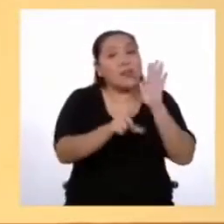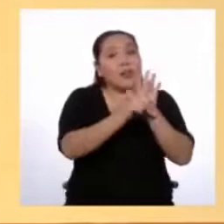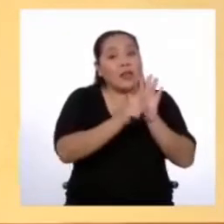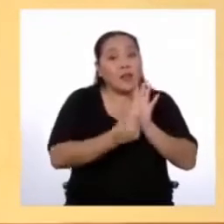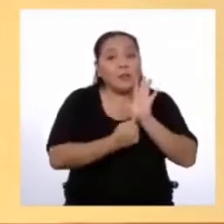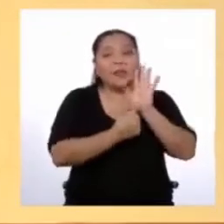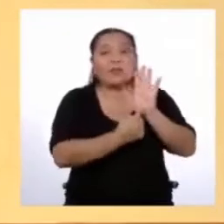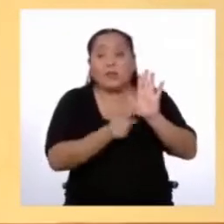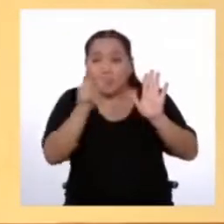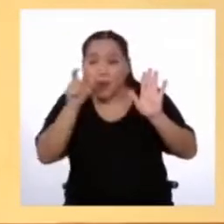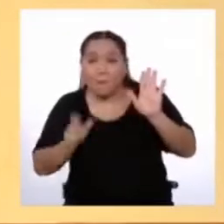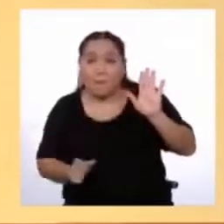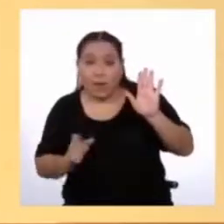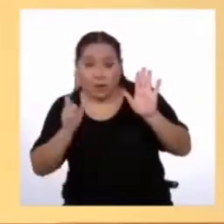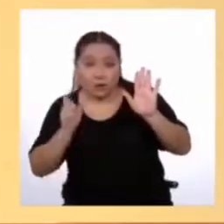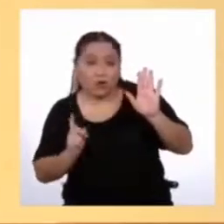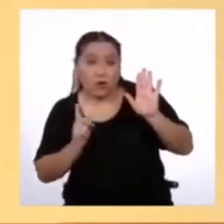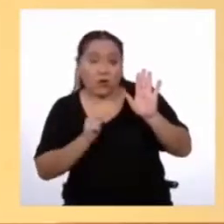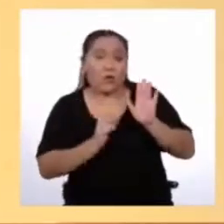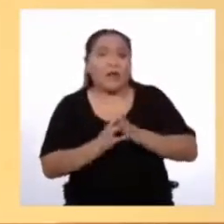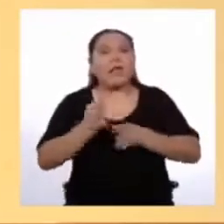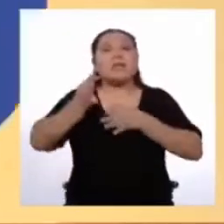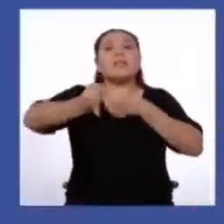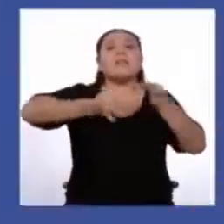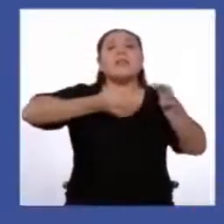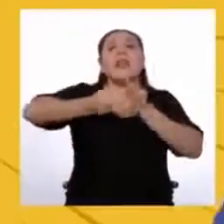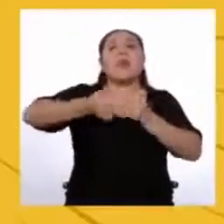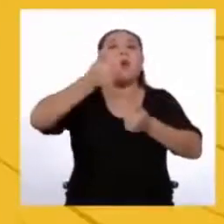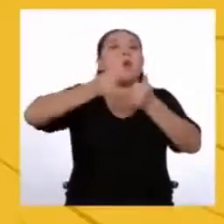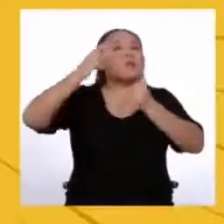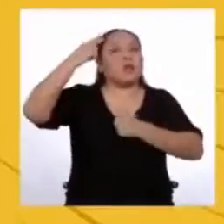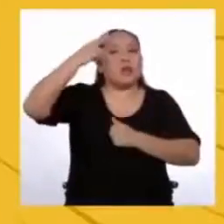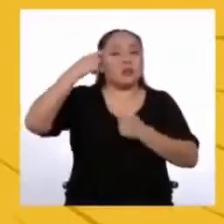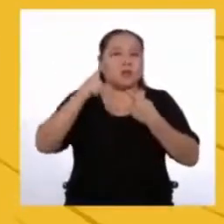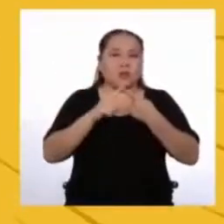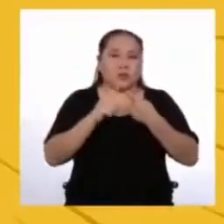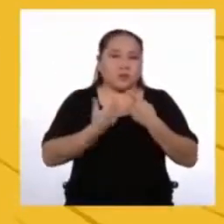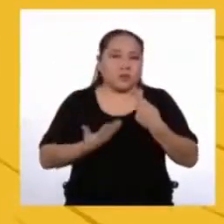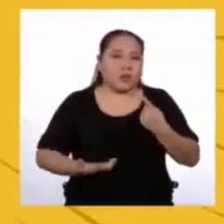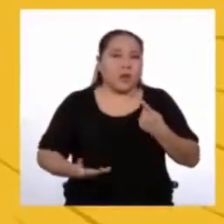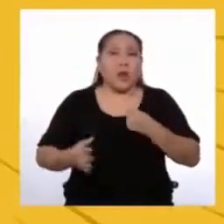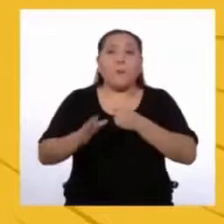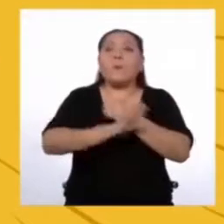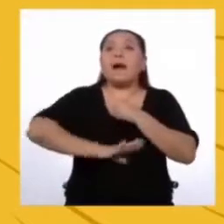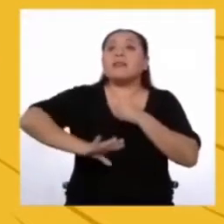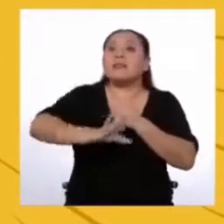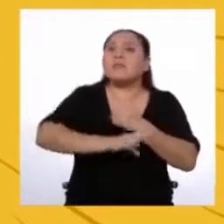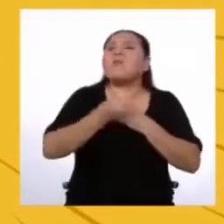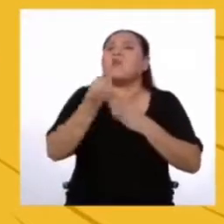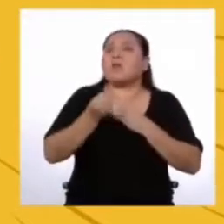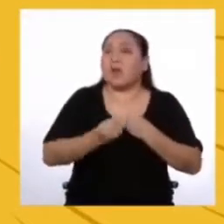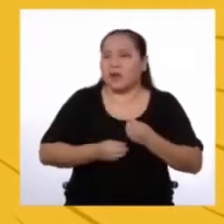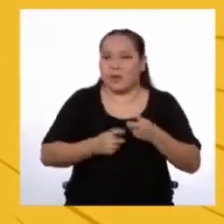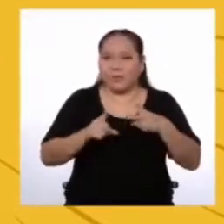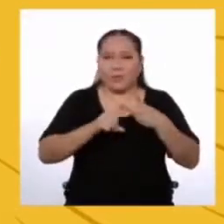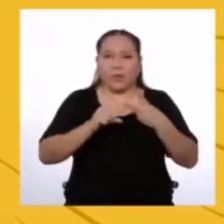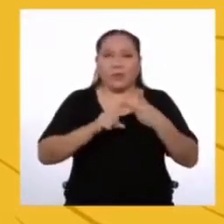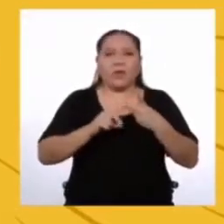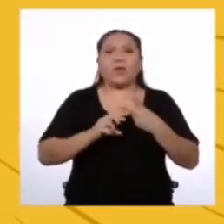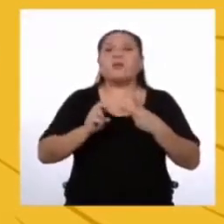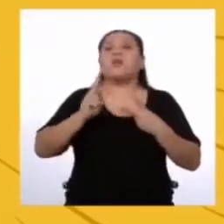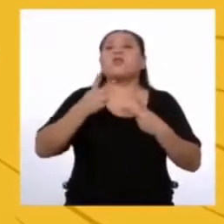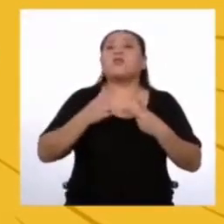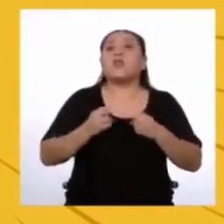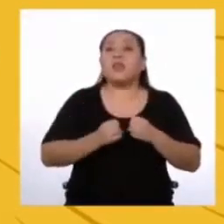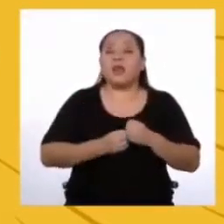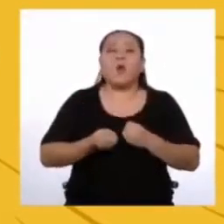Debe contener una exposición de motivos Donde se expresen, primero, sus fundamentos Segundo, la vigencia de